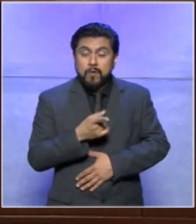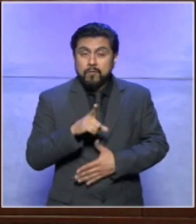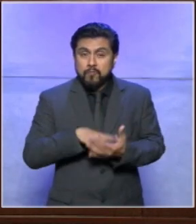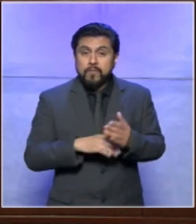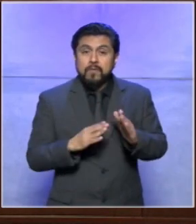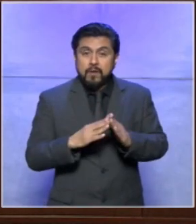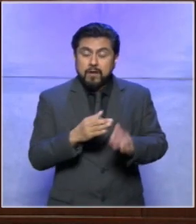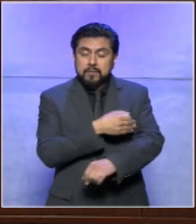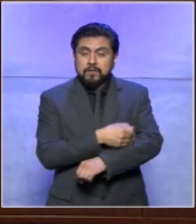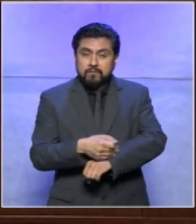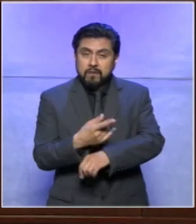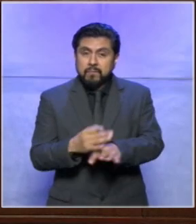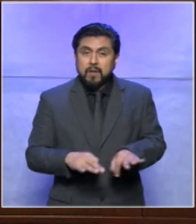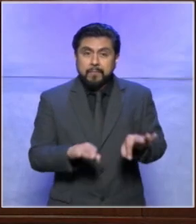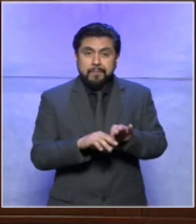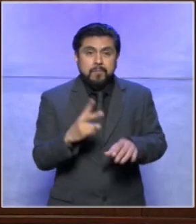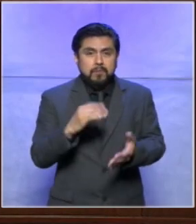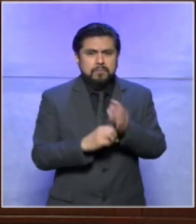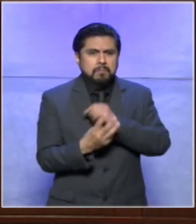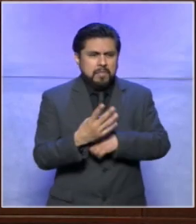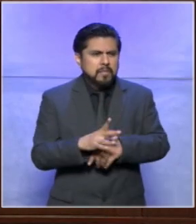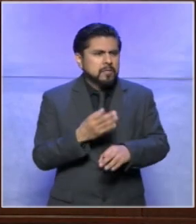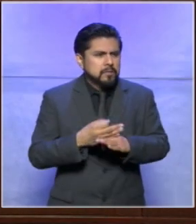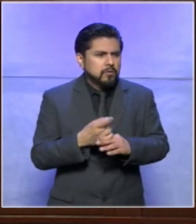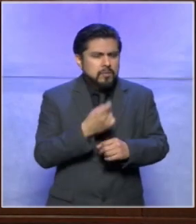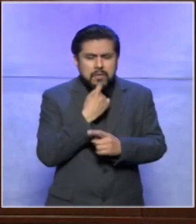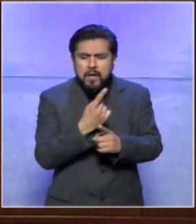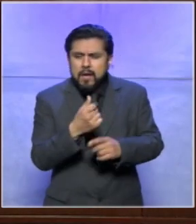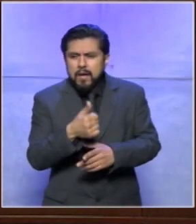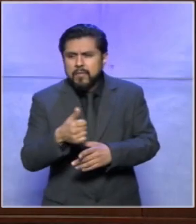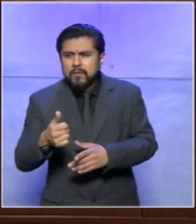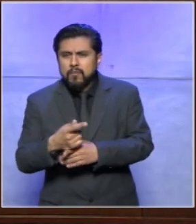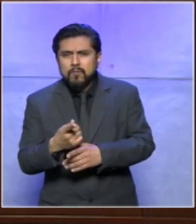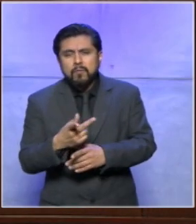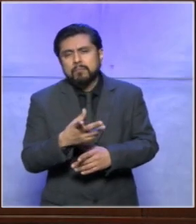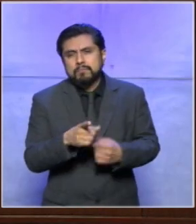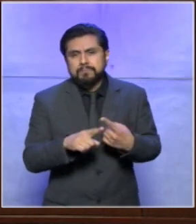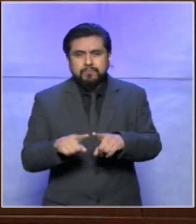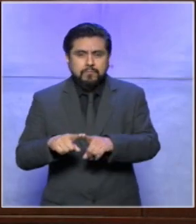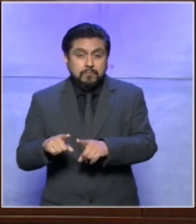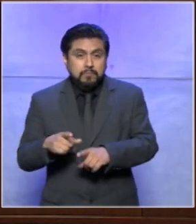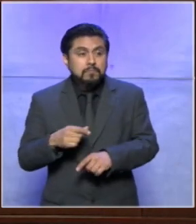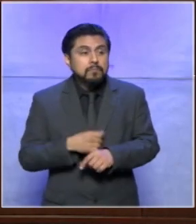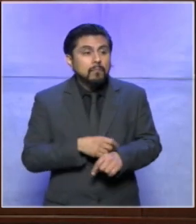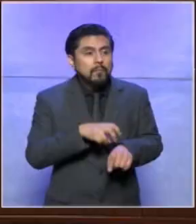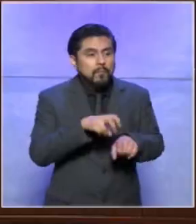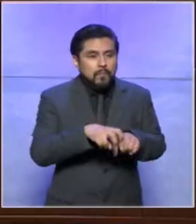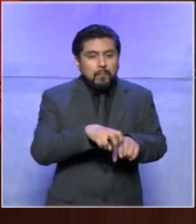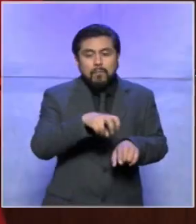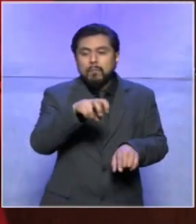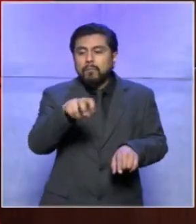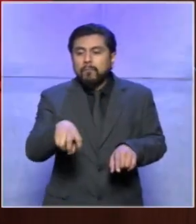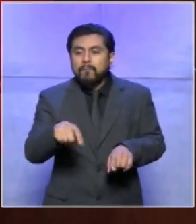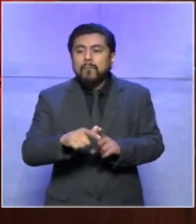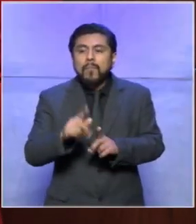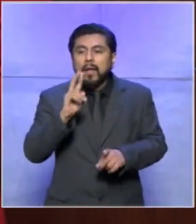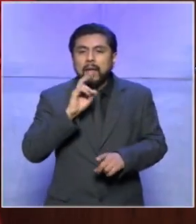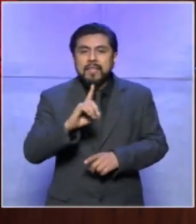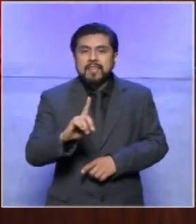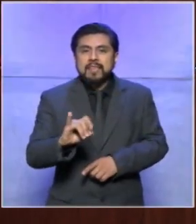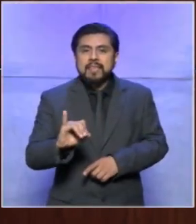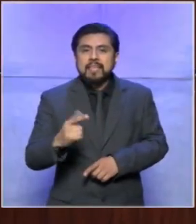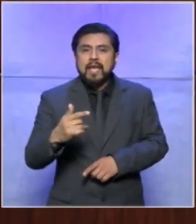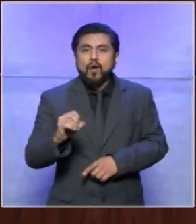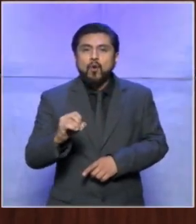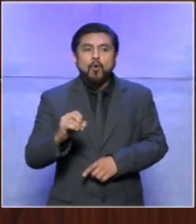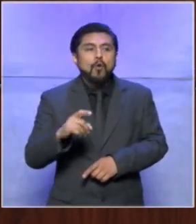participantes del tribunal electoral infantil 2023 seguimos recorriendo este pleno para encontrarnos con diego que nos